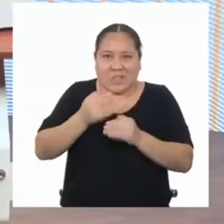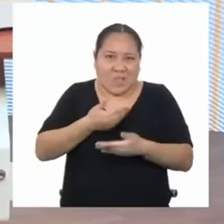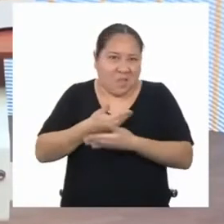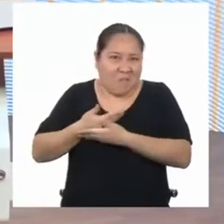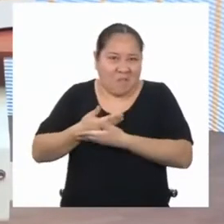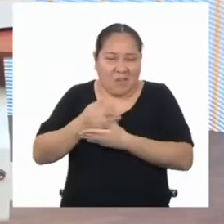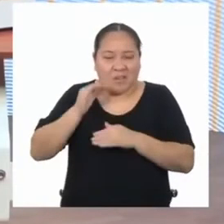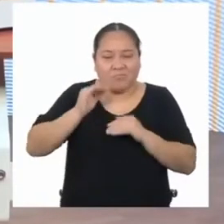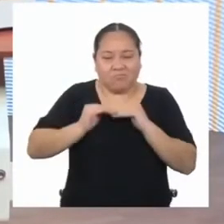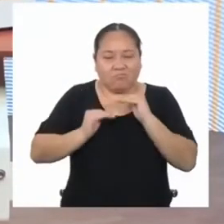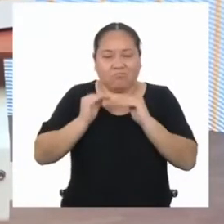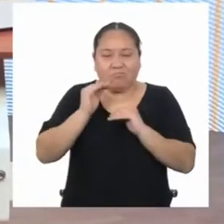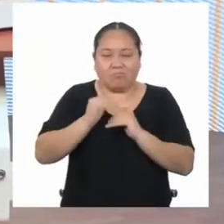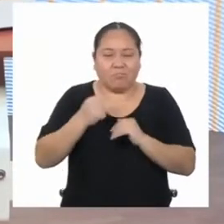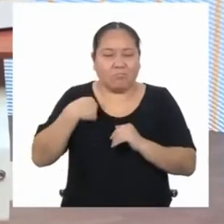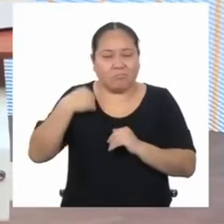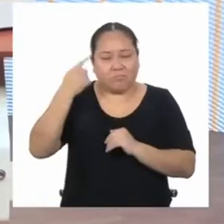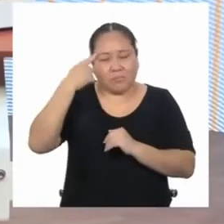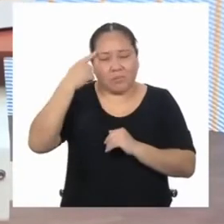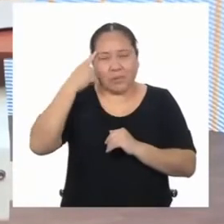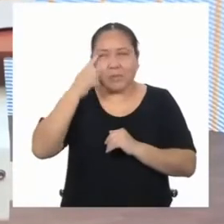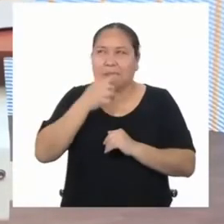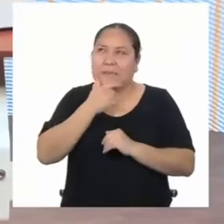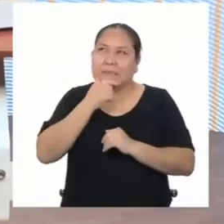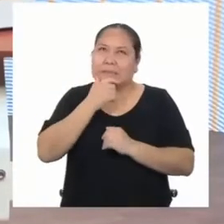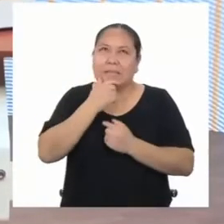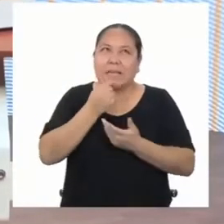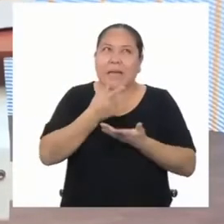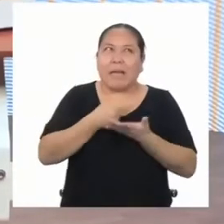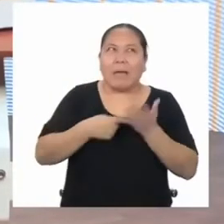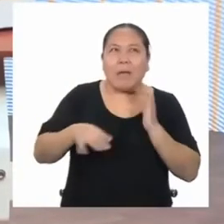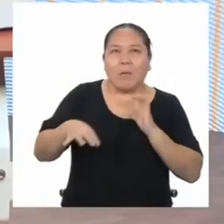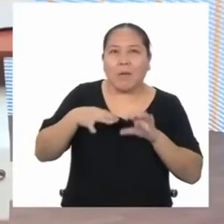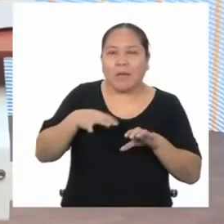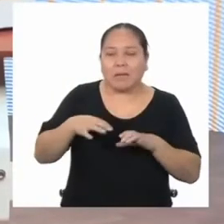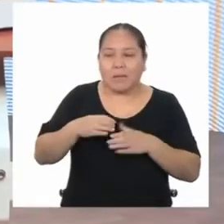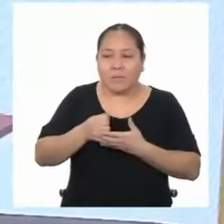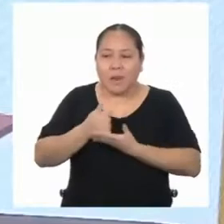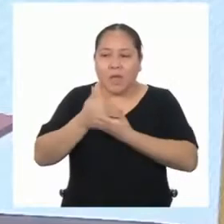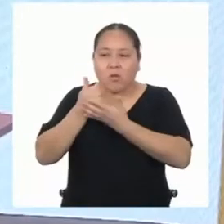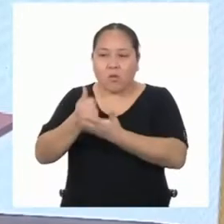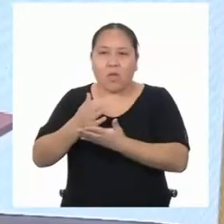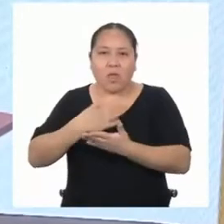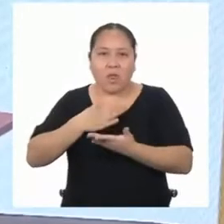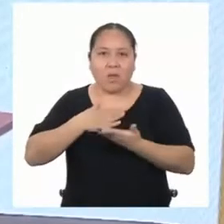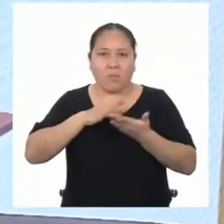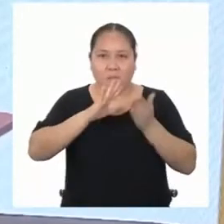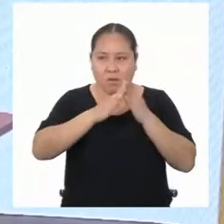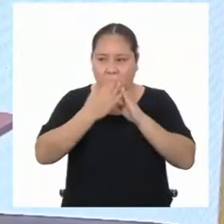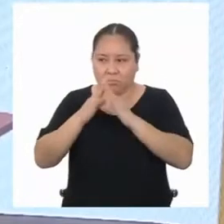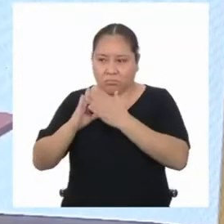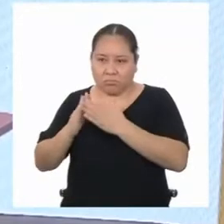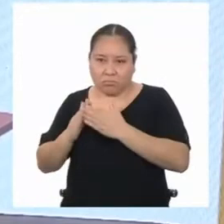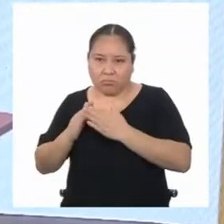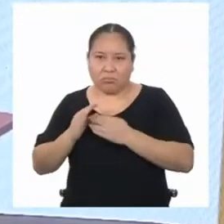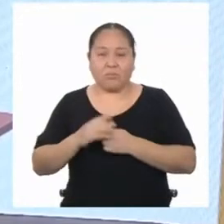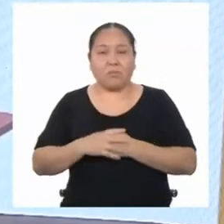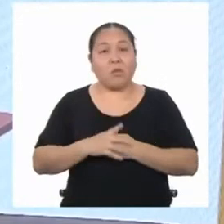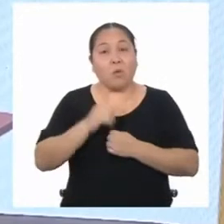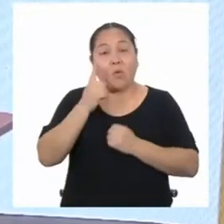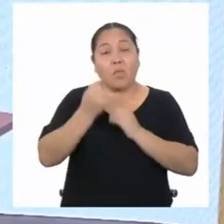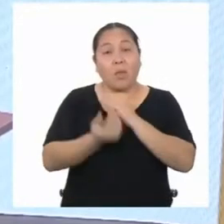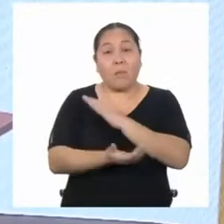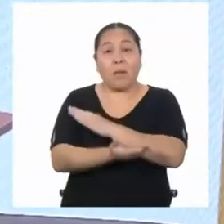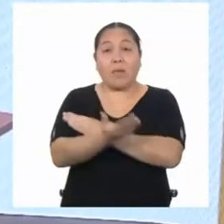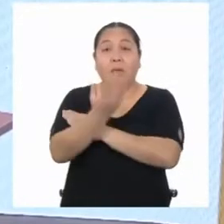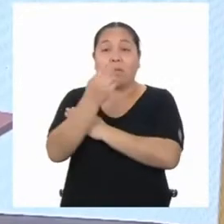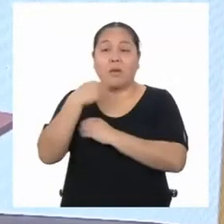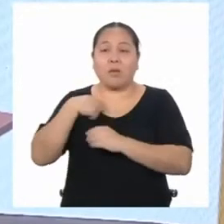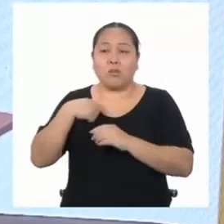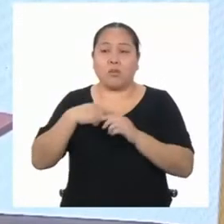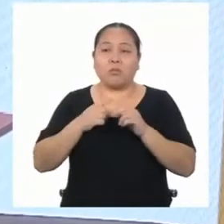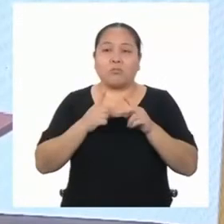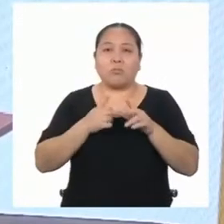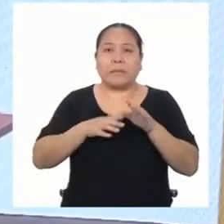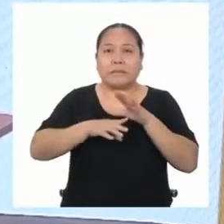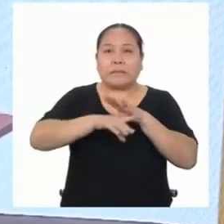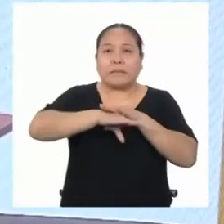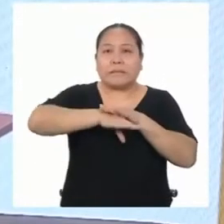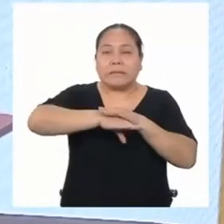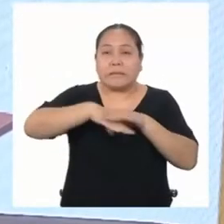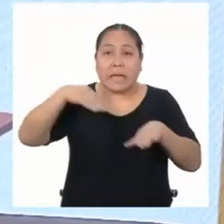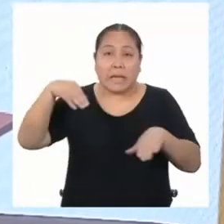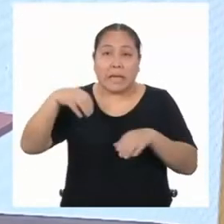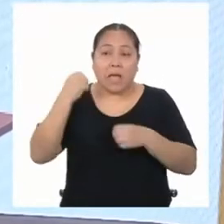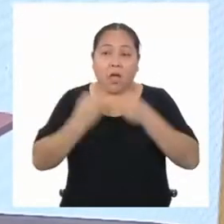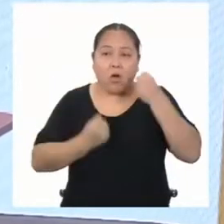Estuve días pensando qué podía hacer para llevar más bienestar a mi barrio. Una mañana que había salido a correr, apareció la idea.